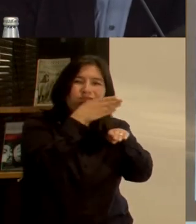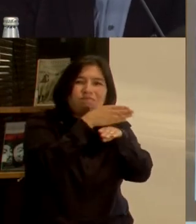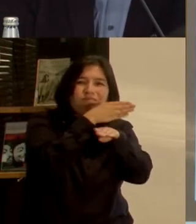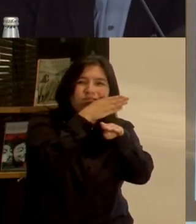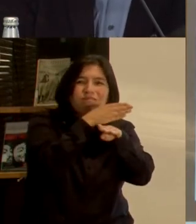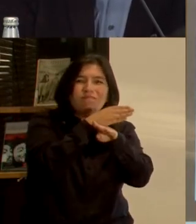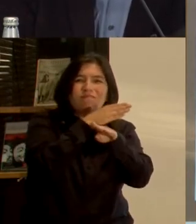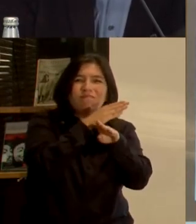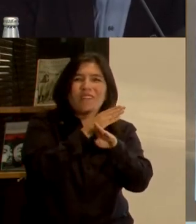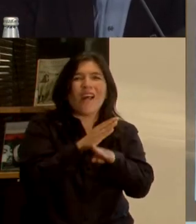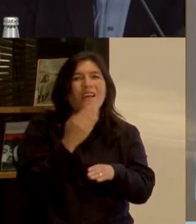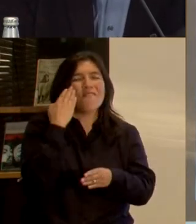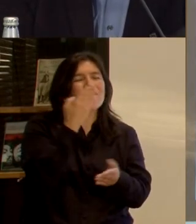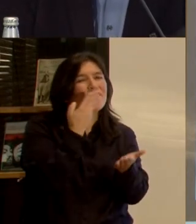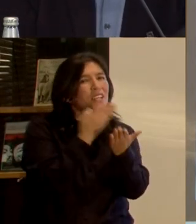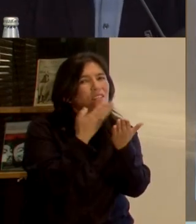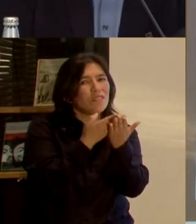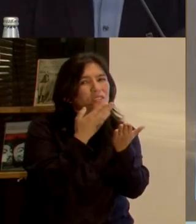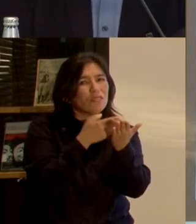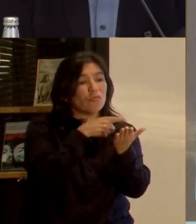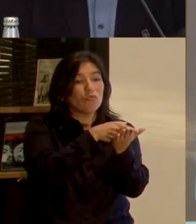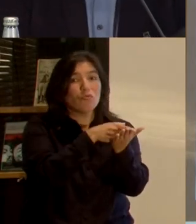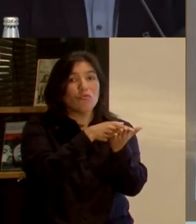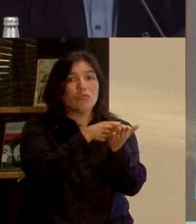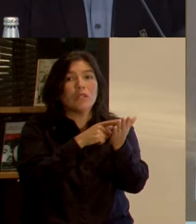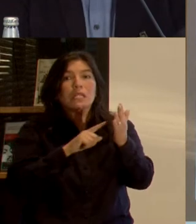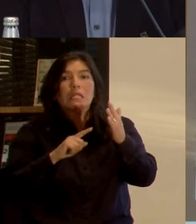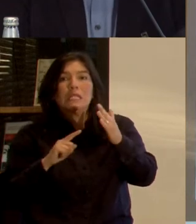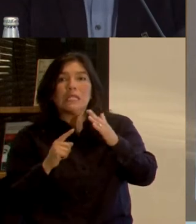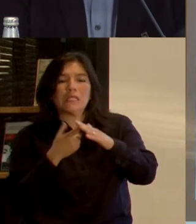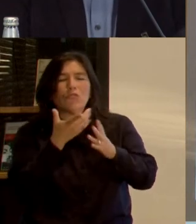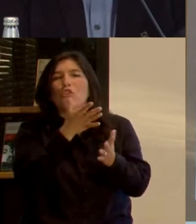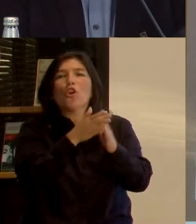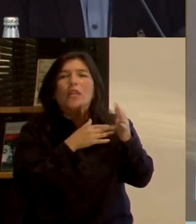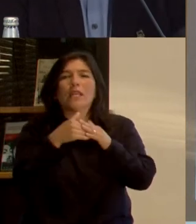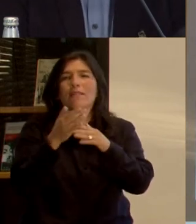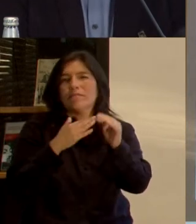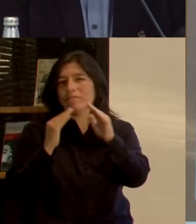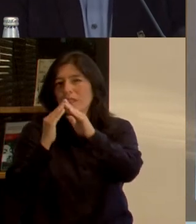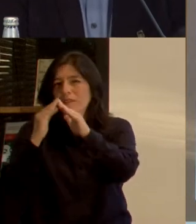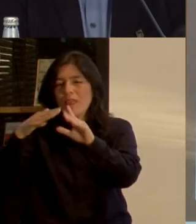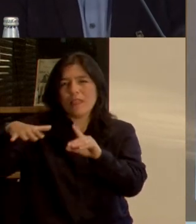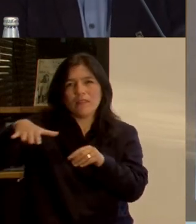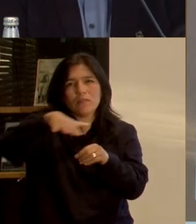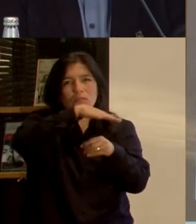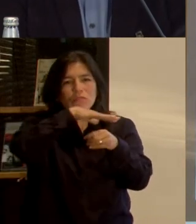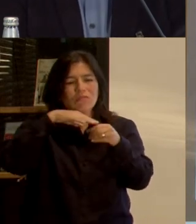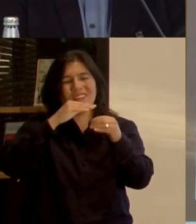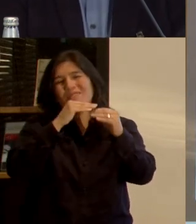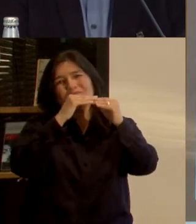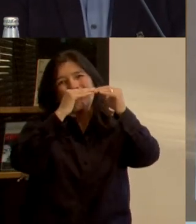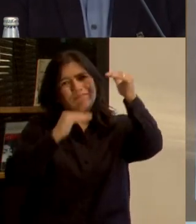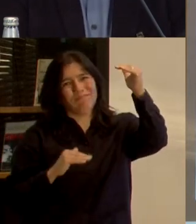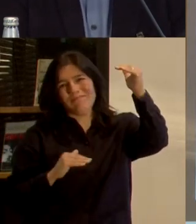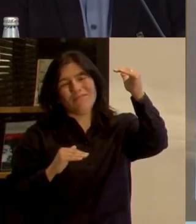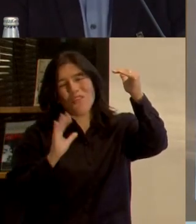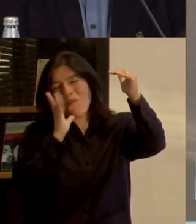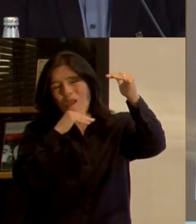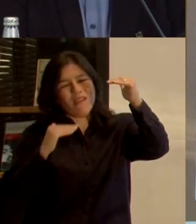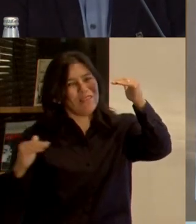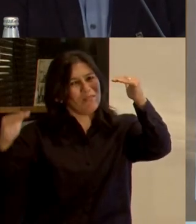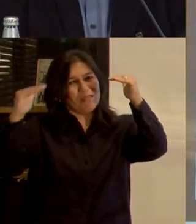resto les pasa a las externalidades. Y se generan en el ámbito de vivienda y entorno, estas desigualdades, inequidades,